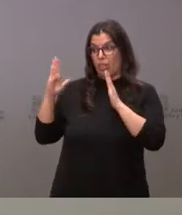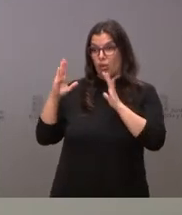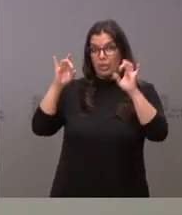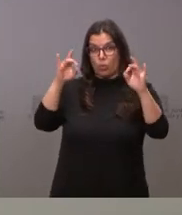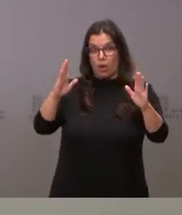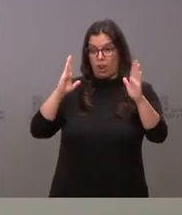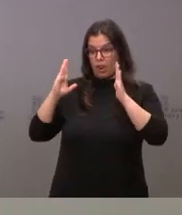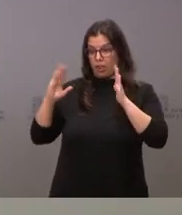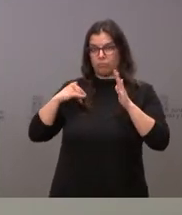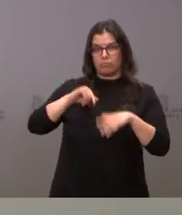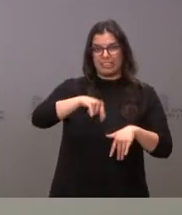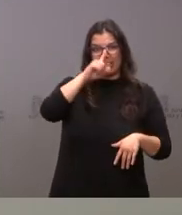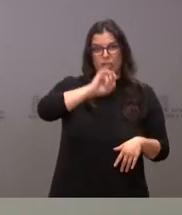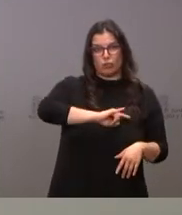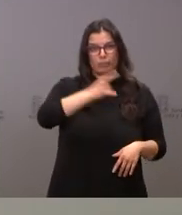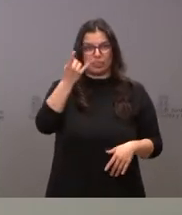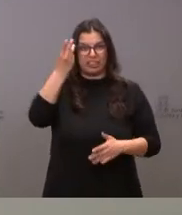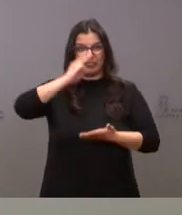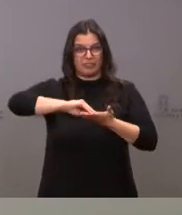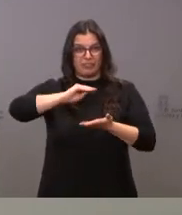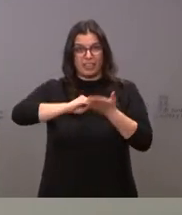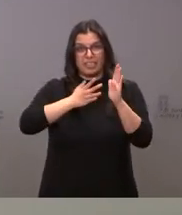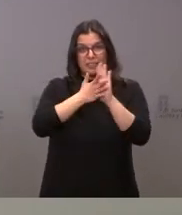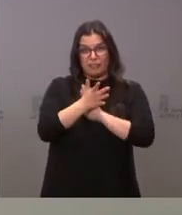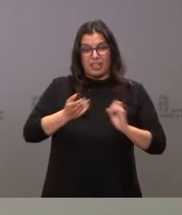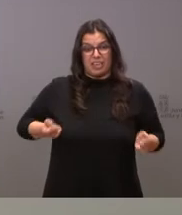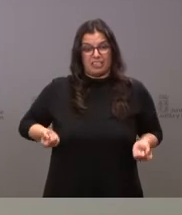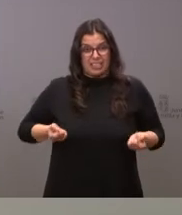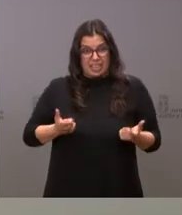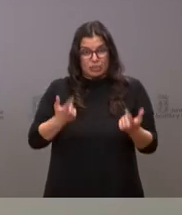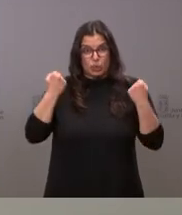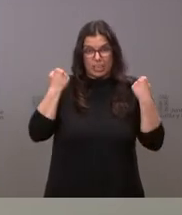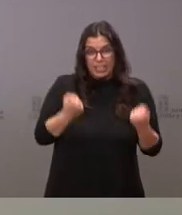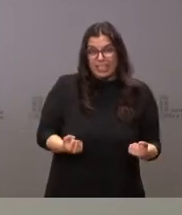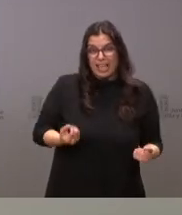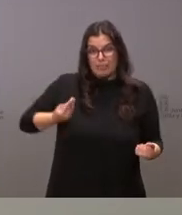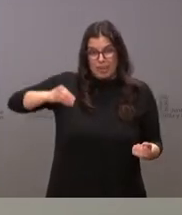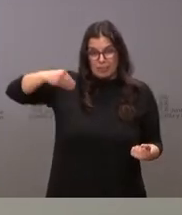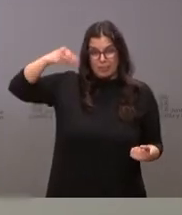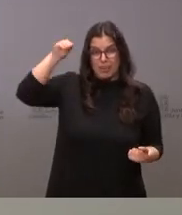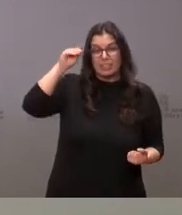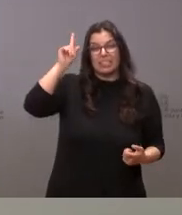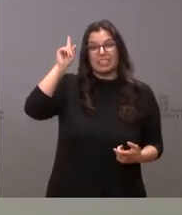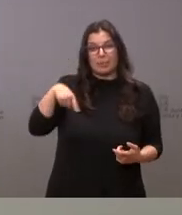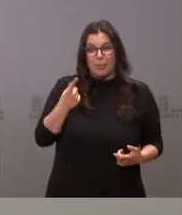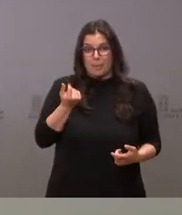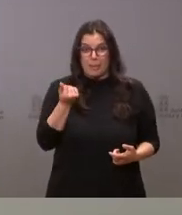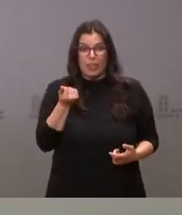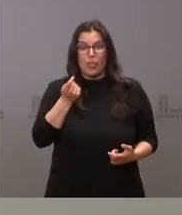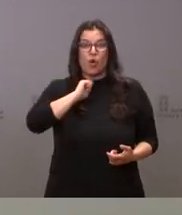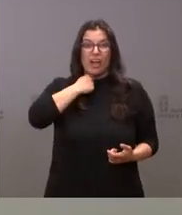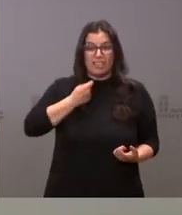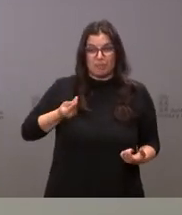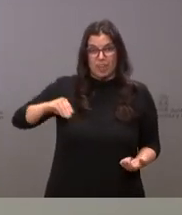significa claramente que este coste en el aumento de la energía y también el coste del gas, que